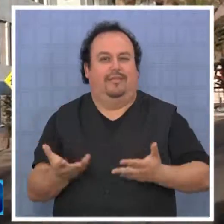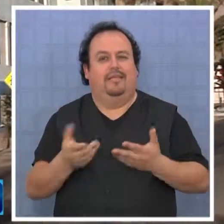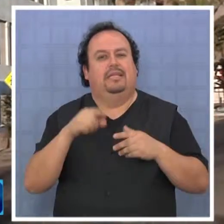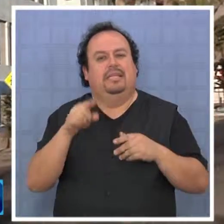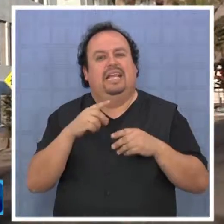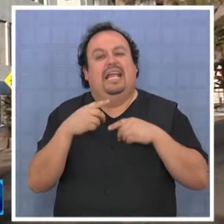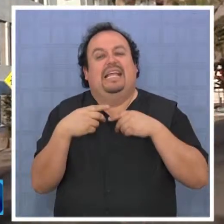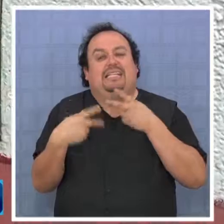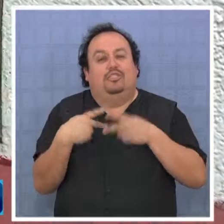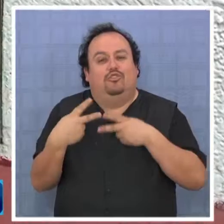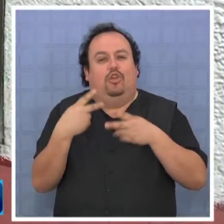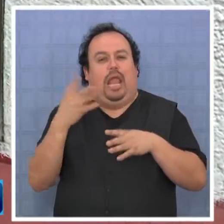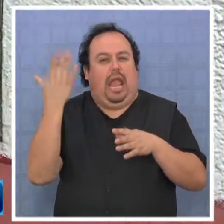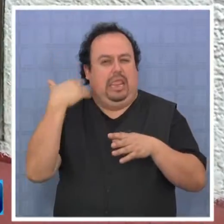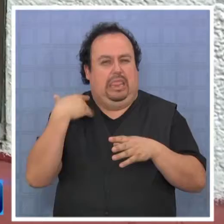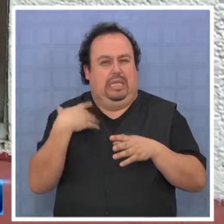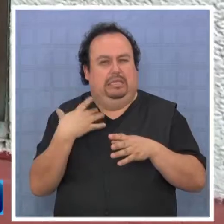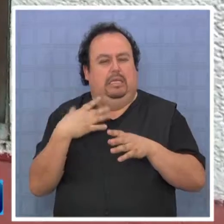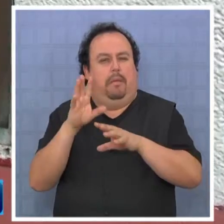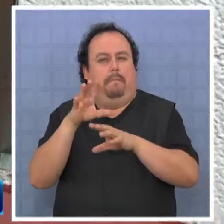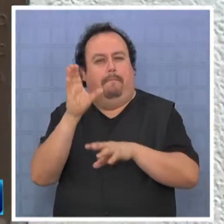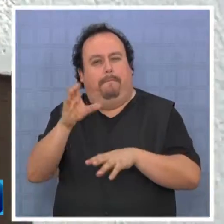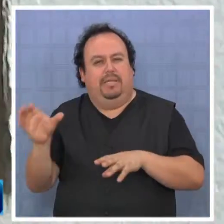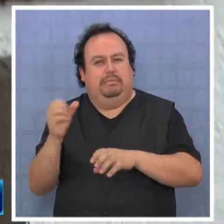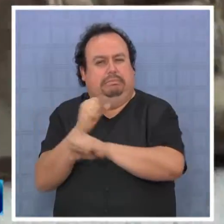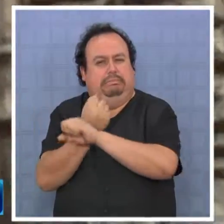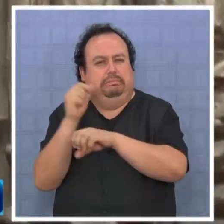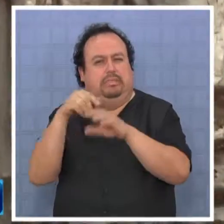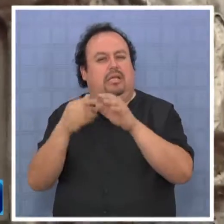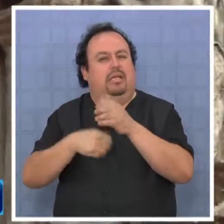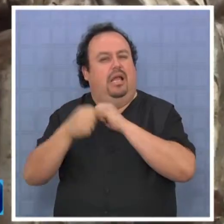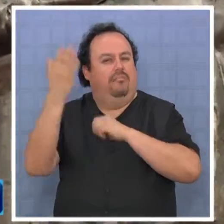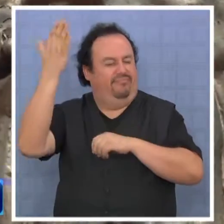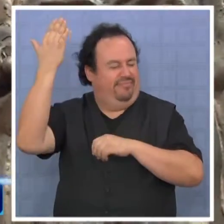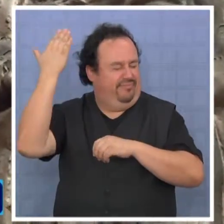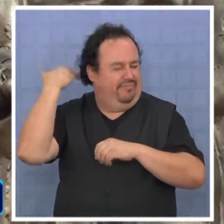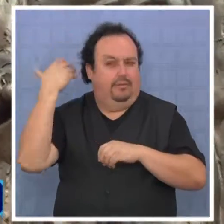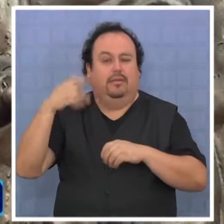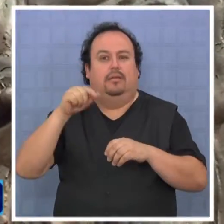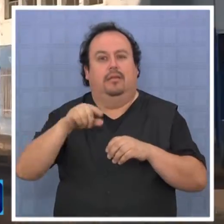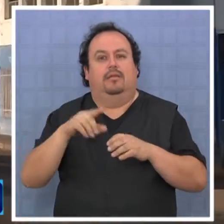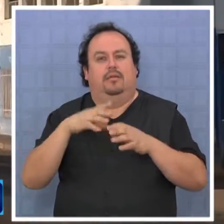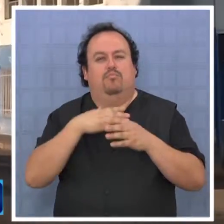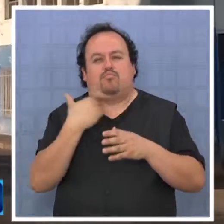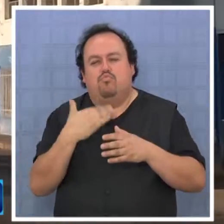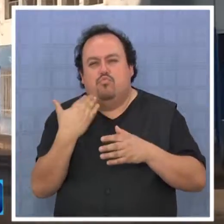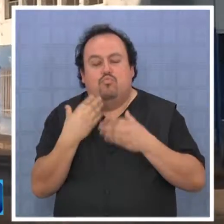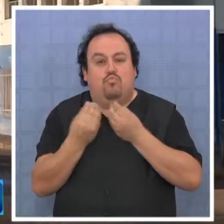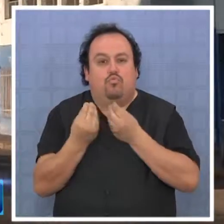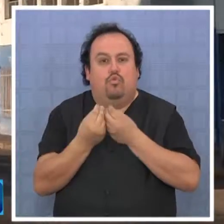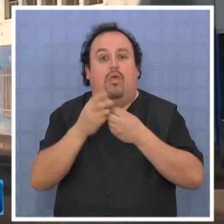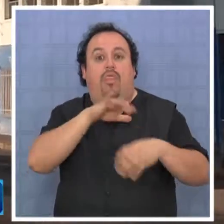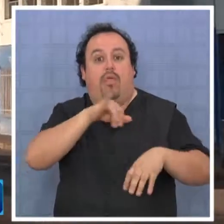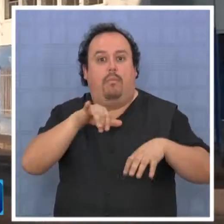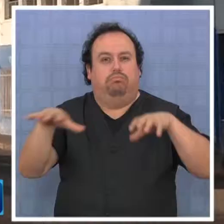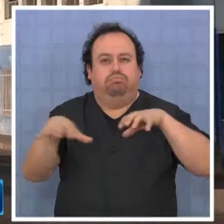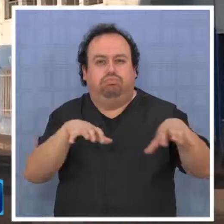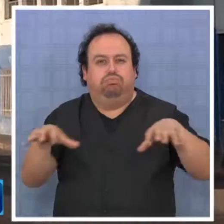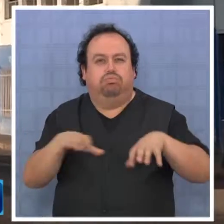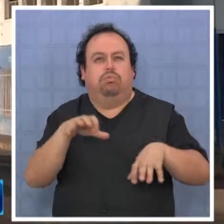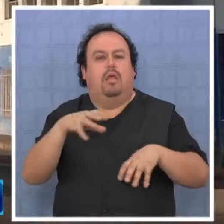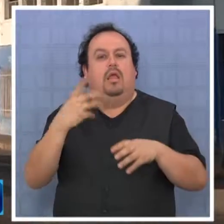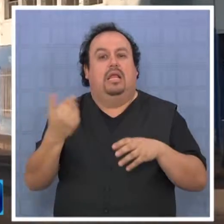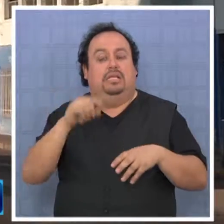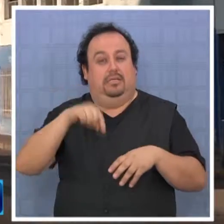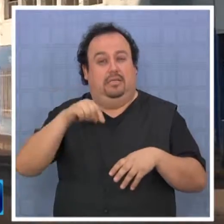pasaron por sus aulas o por la historia de la cruel masacre que protagonizó a principios del siglo pasado. Sin embargo, el terremoto que